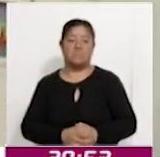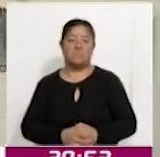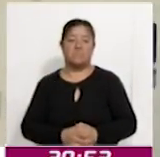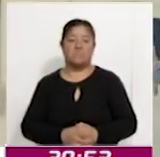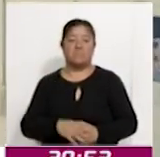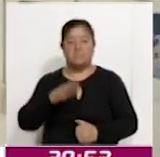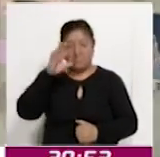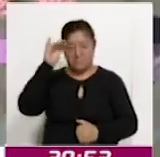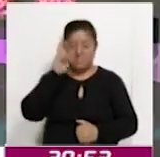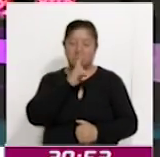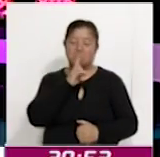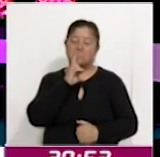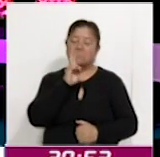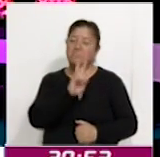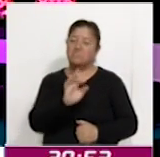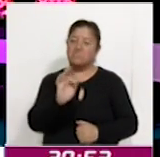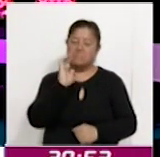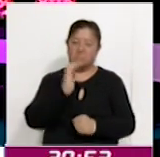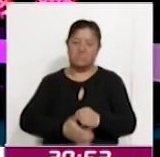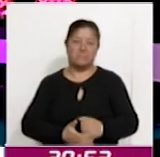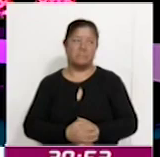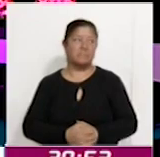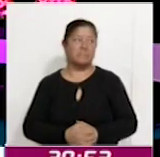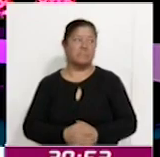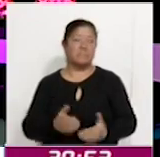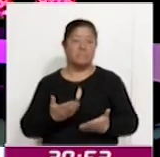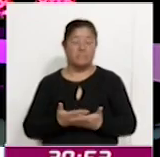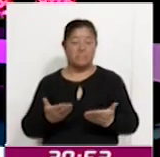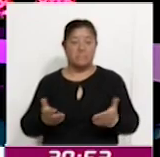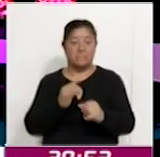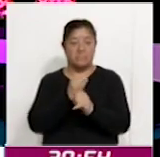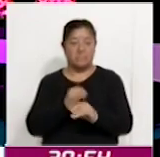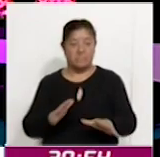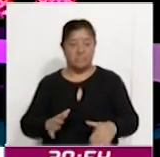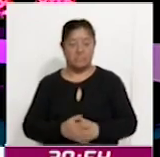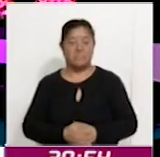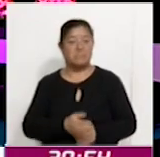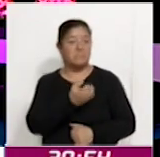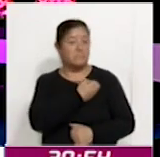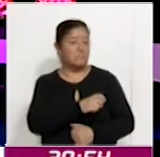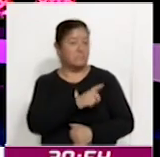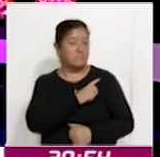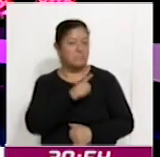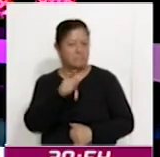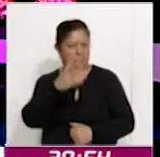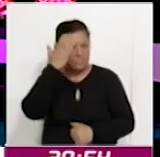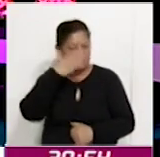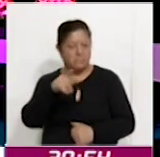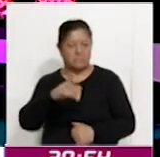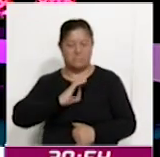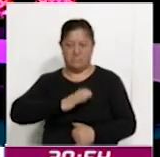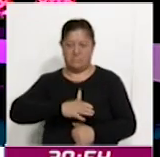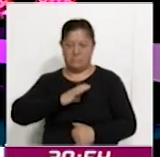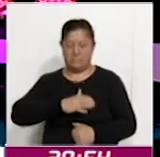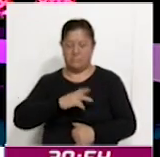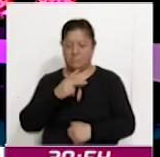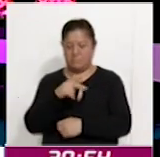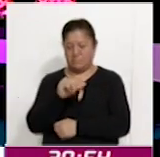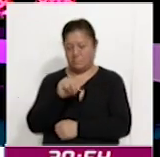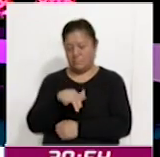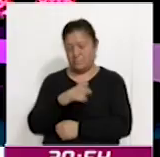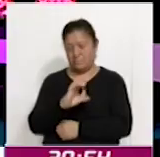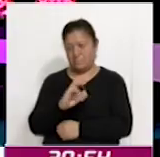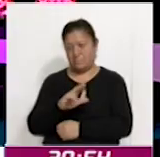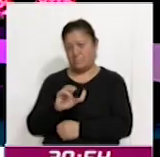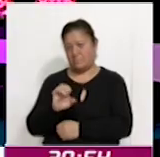Victoria Flores. Y ahora pasamos con información de salud. ¿Sabía usted que el cáncer de páncreas en sus primeras